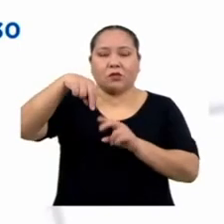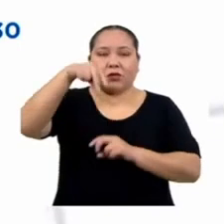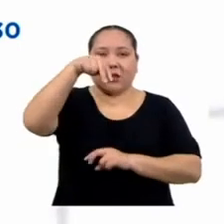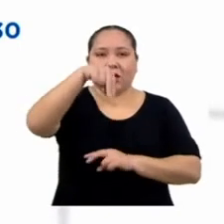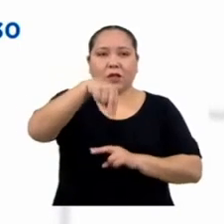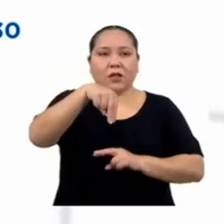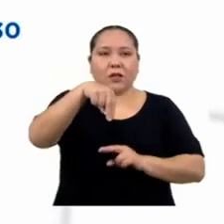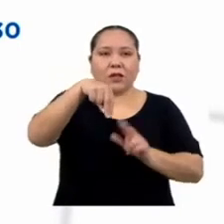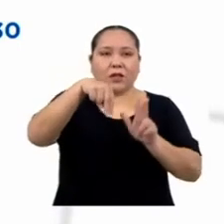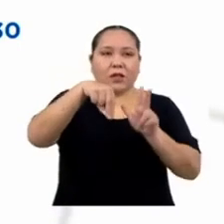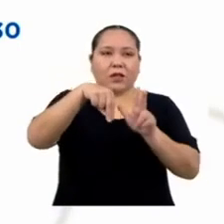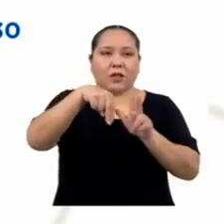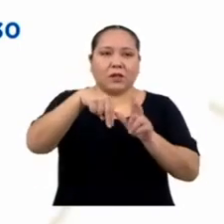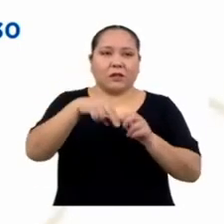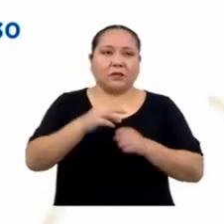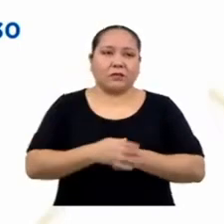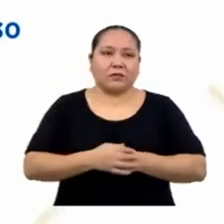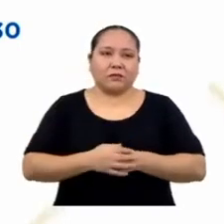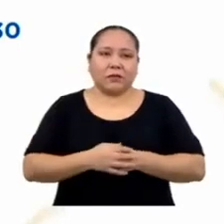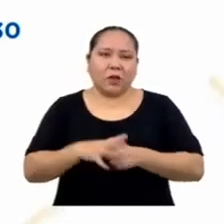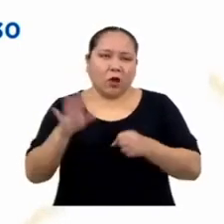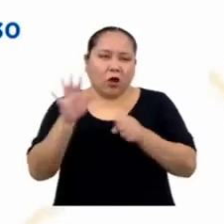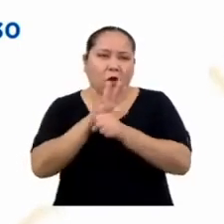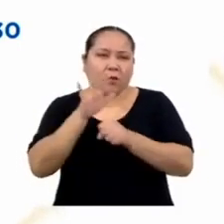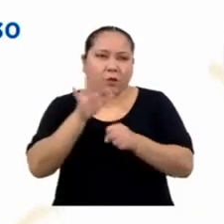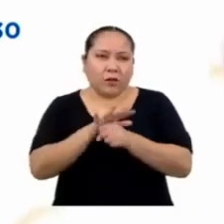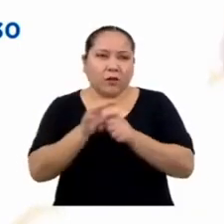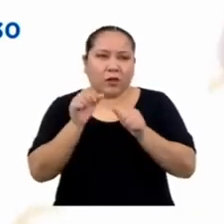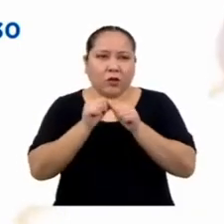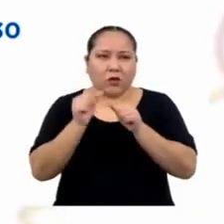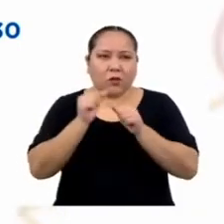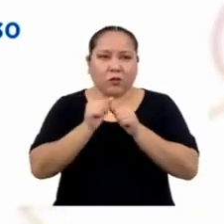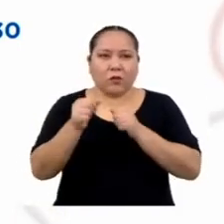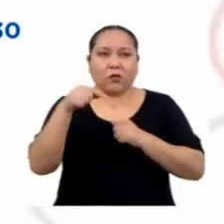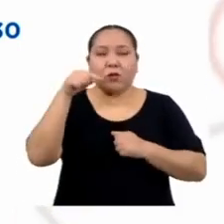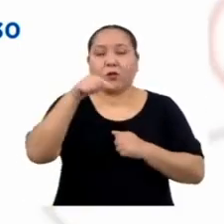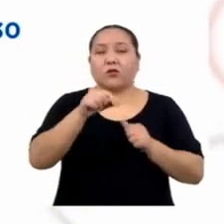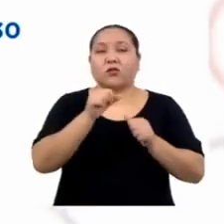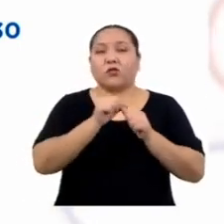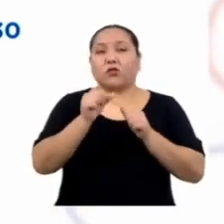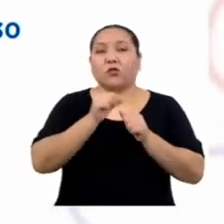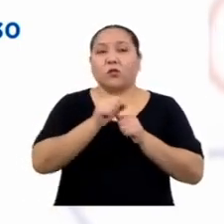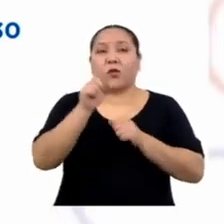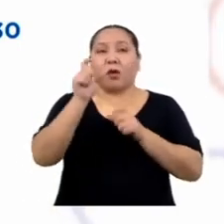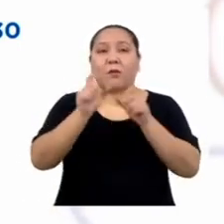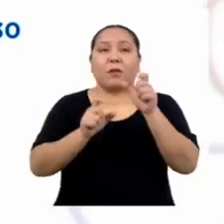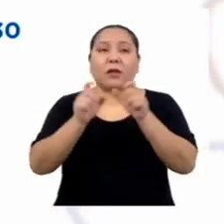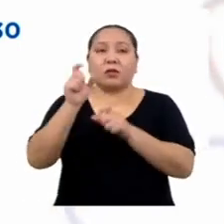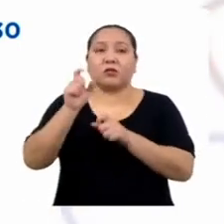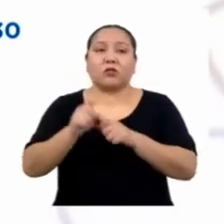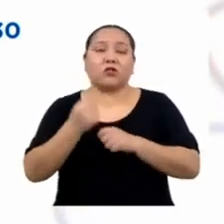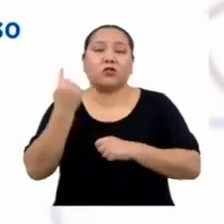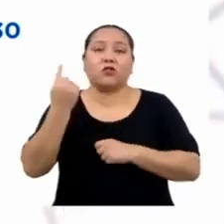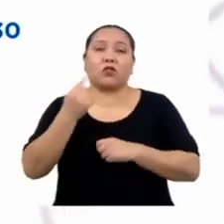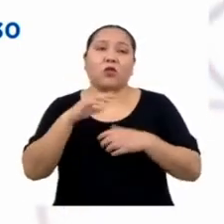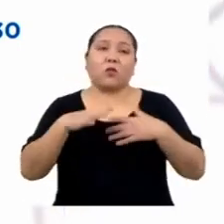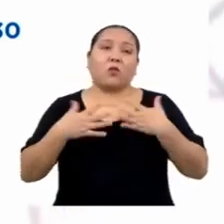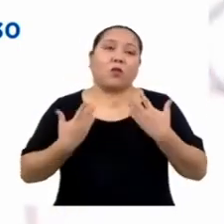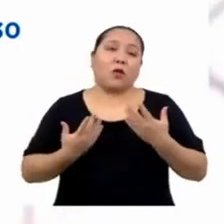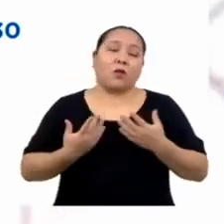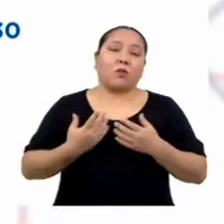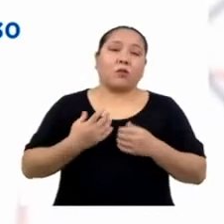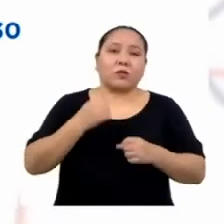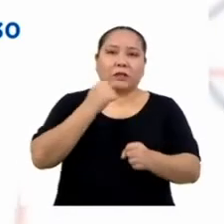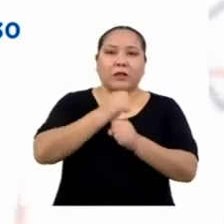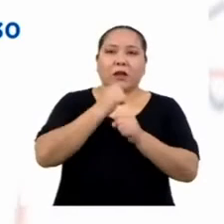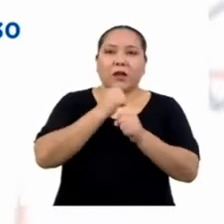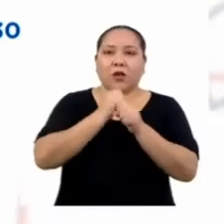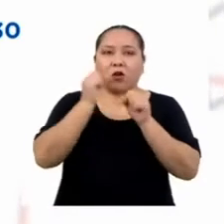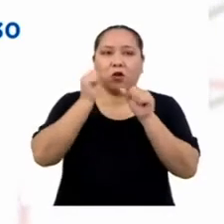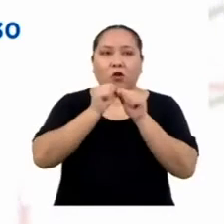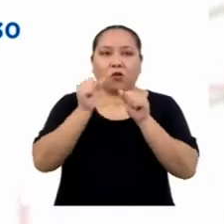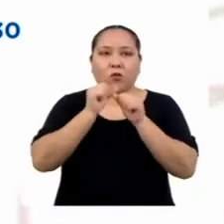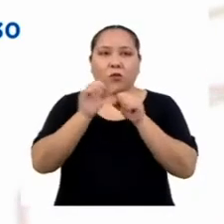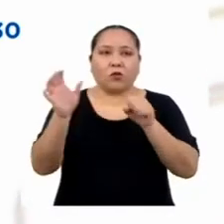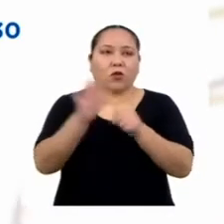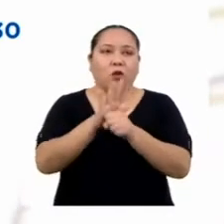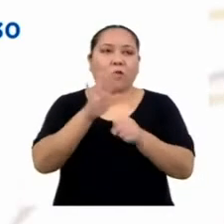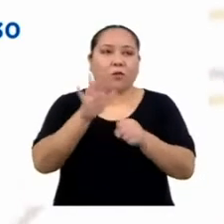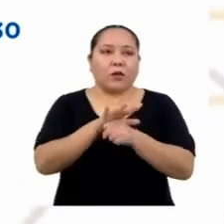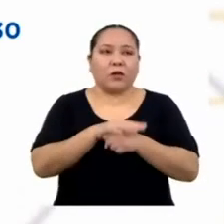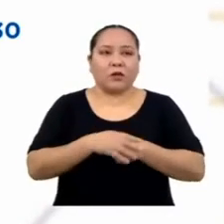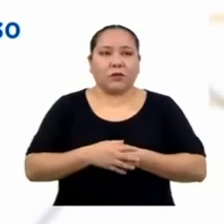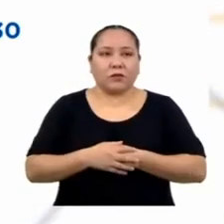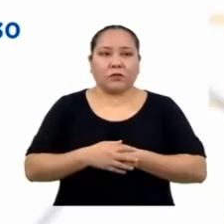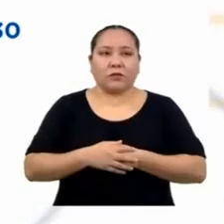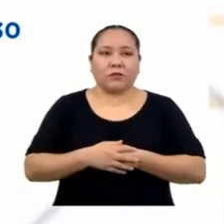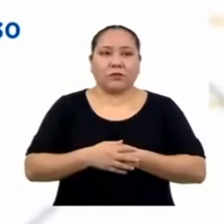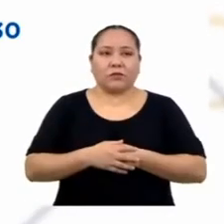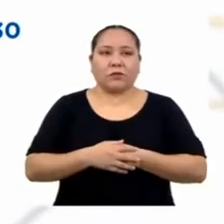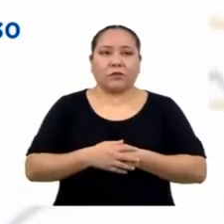se debió redondear los valores. Porque como estamos hablando de personas, solo podemos trabajar con números enteros. Los resultados